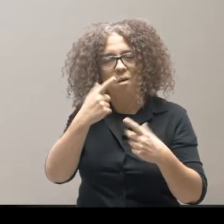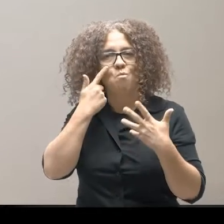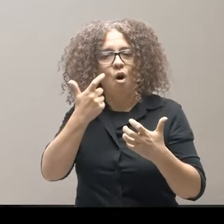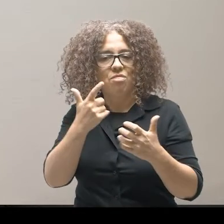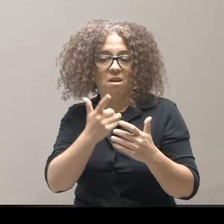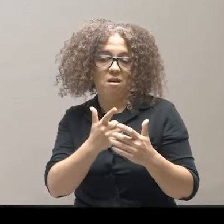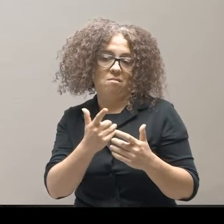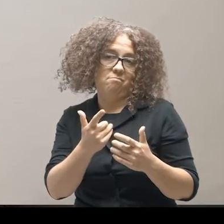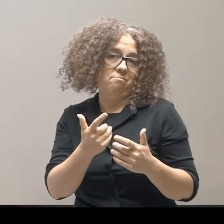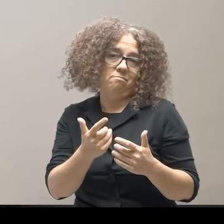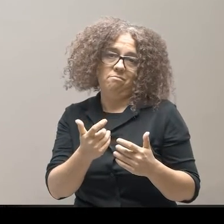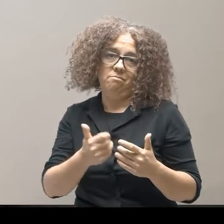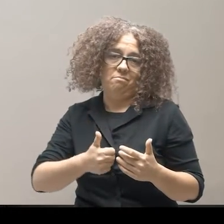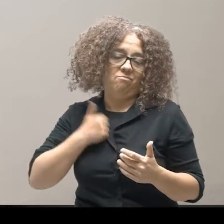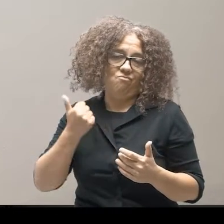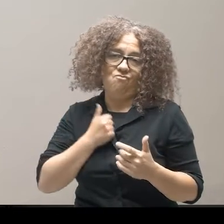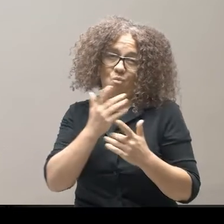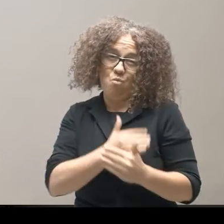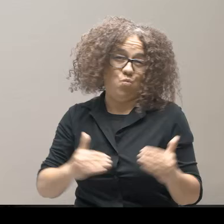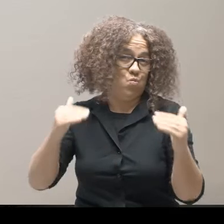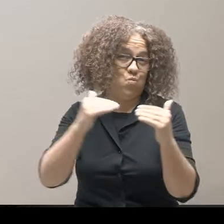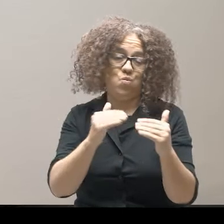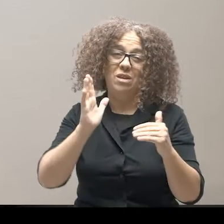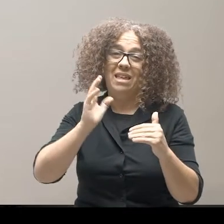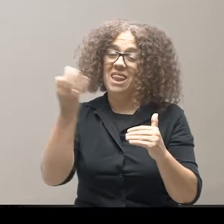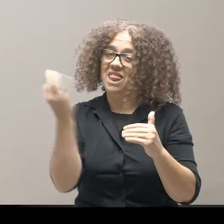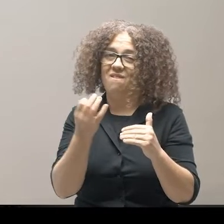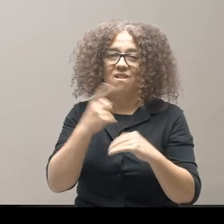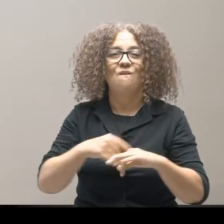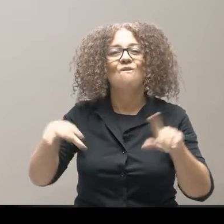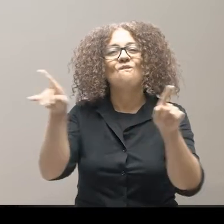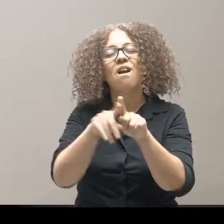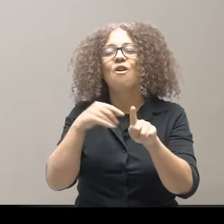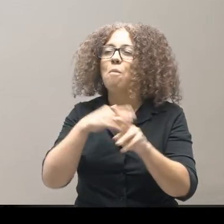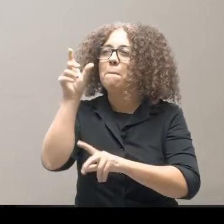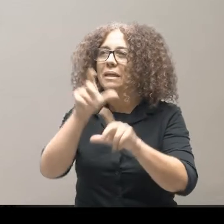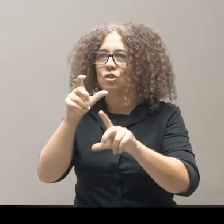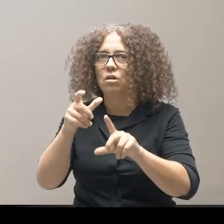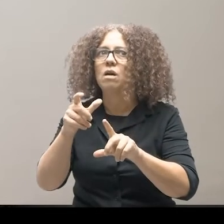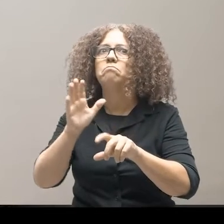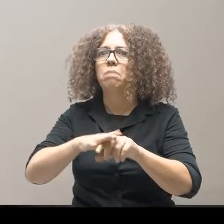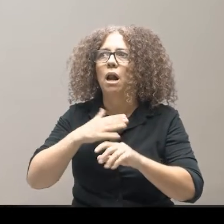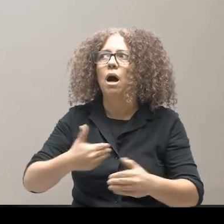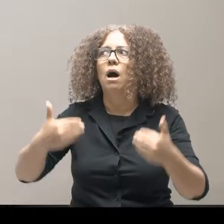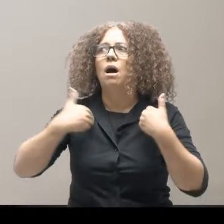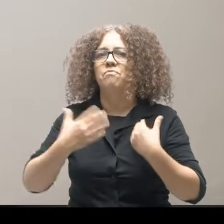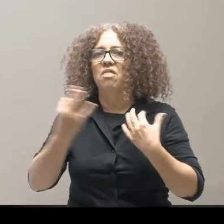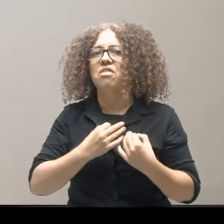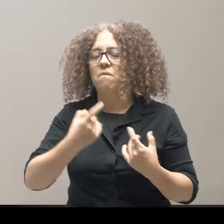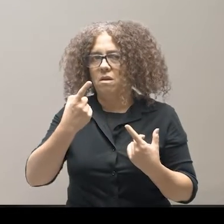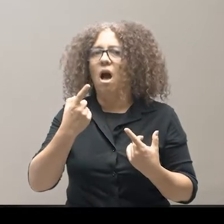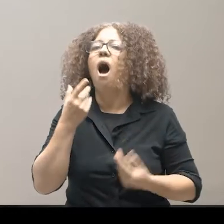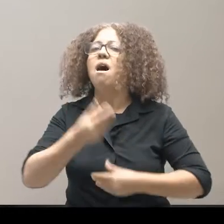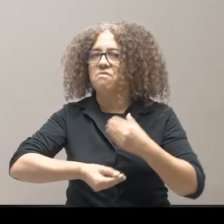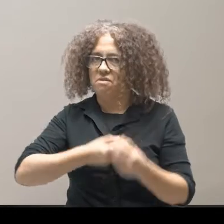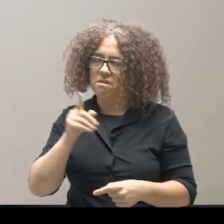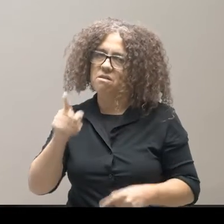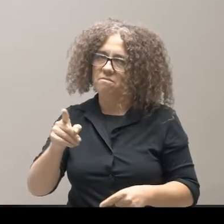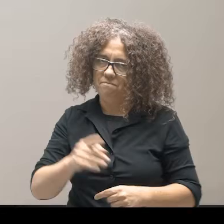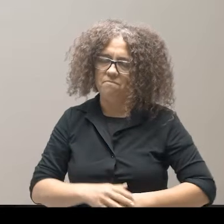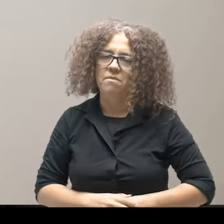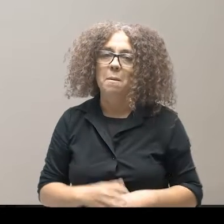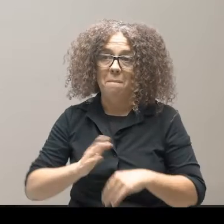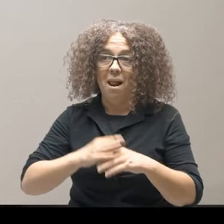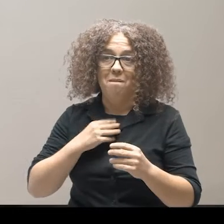en relación a la igualdad de oportunidades, una coordinación entre las personas con responsabilidad de gestión de las universidades.